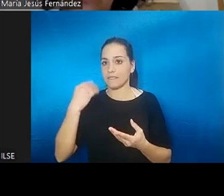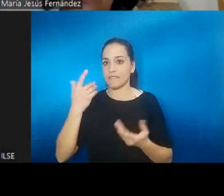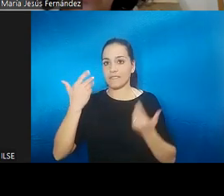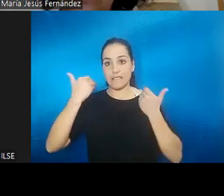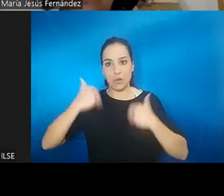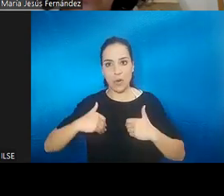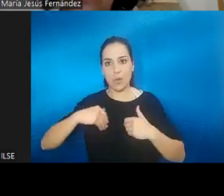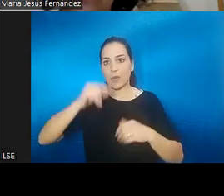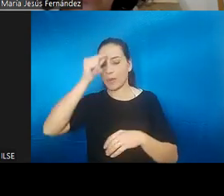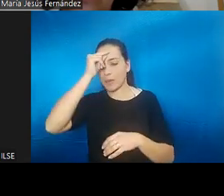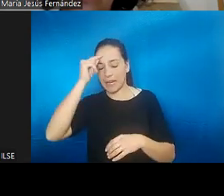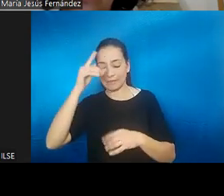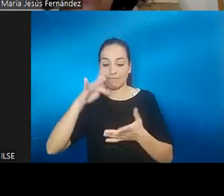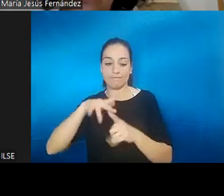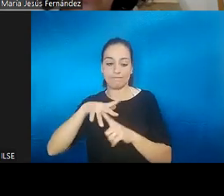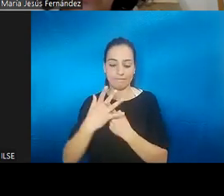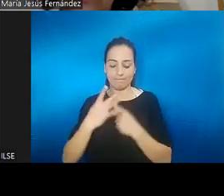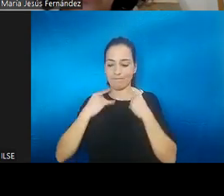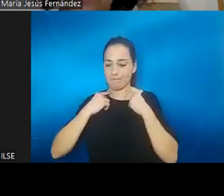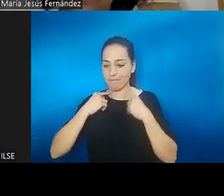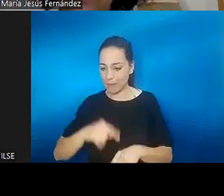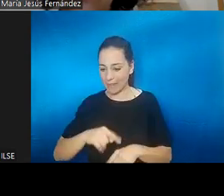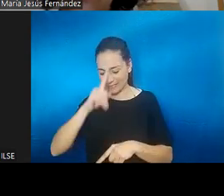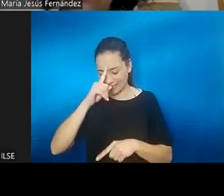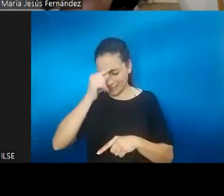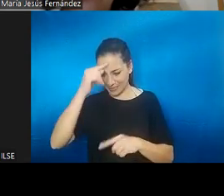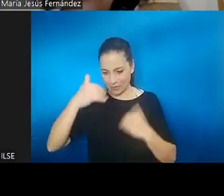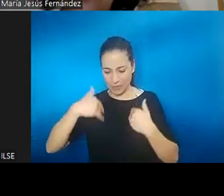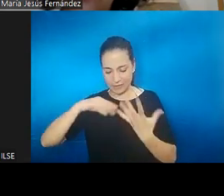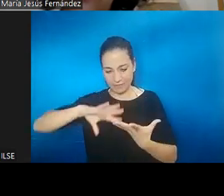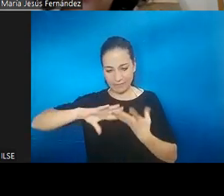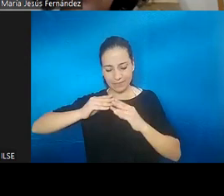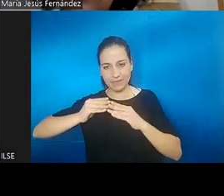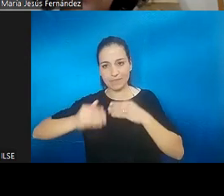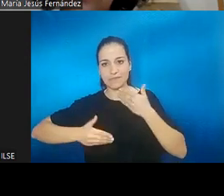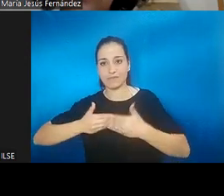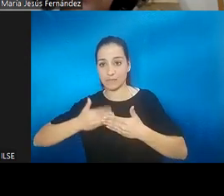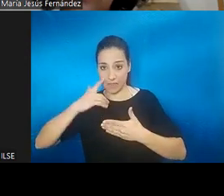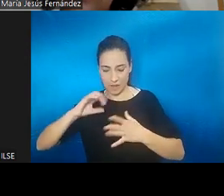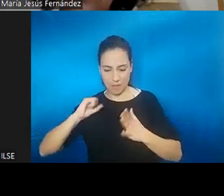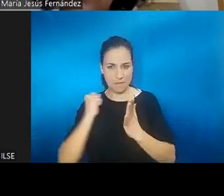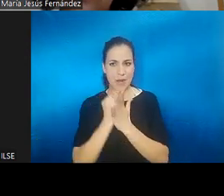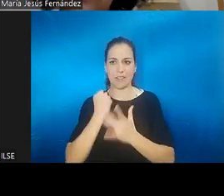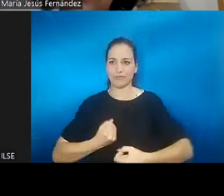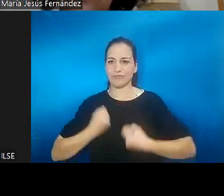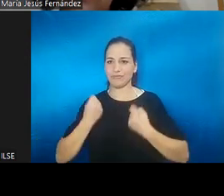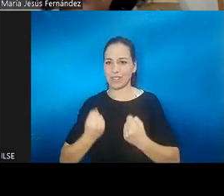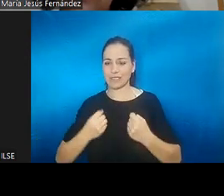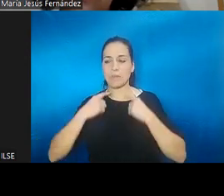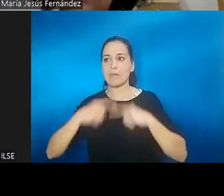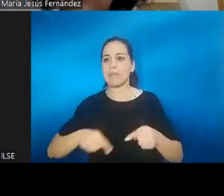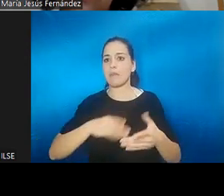pérdida van a reaccionar y van a intentar adaptarse a la nueva situación, al ser un impacto tan fuerte, lo que es una pérdida total o parcial